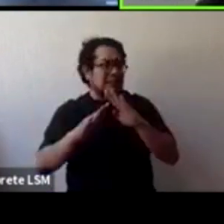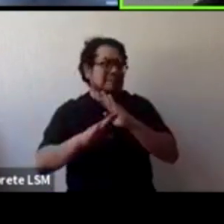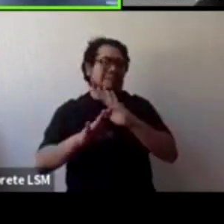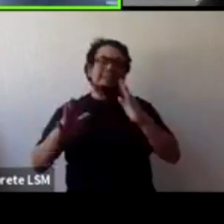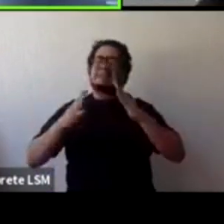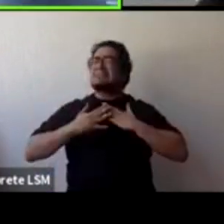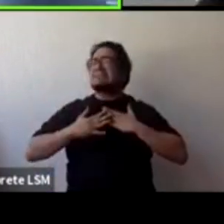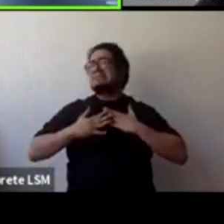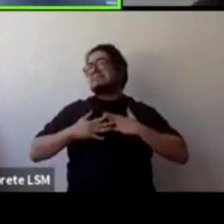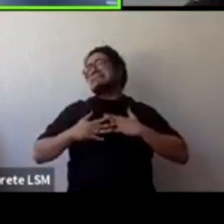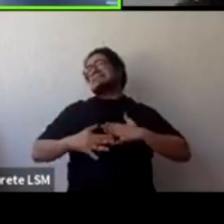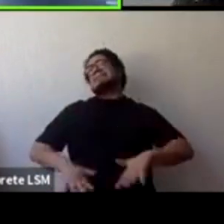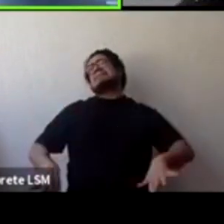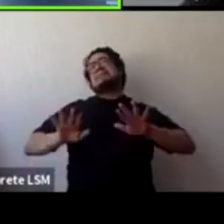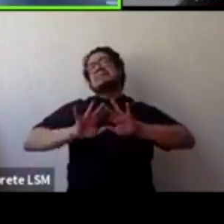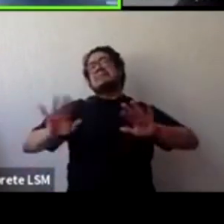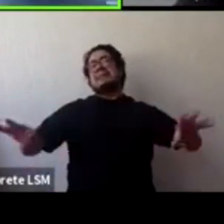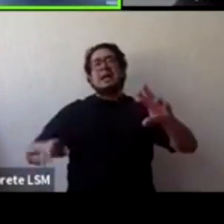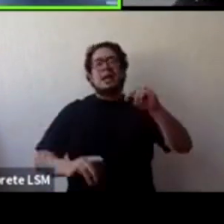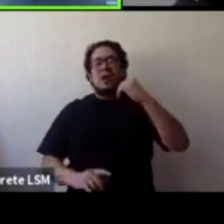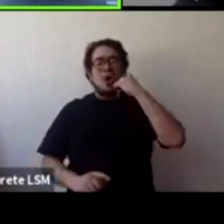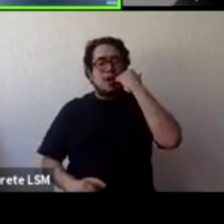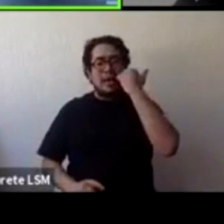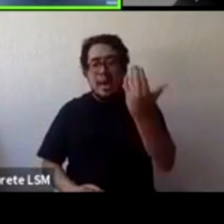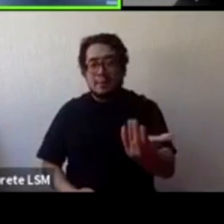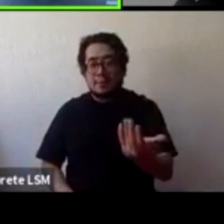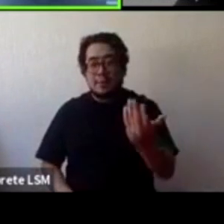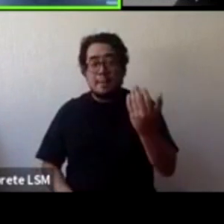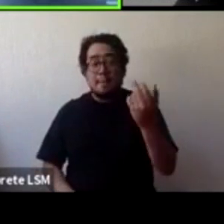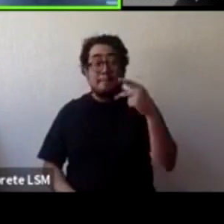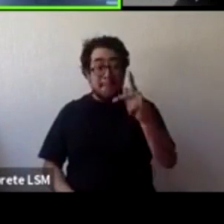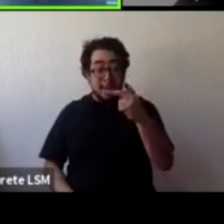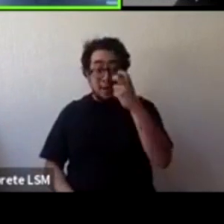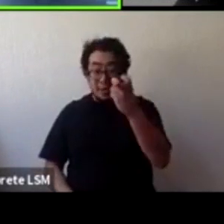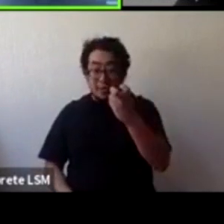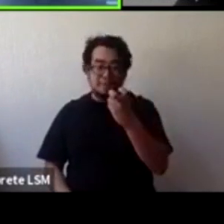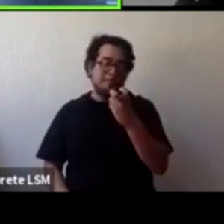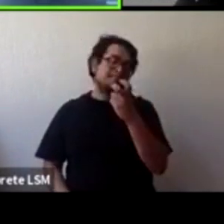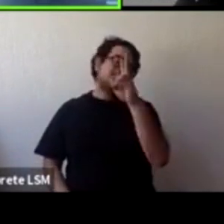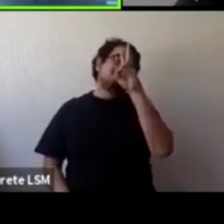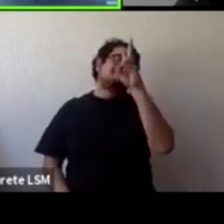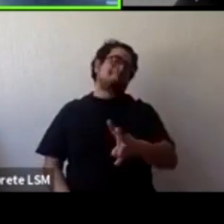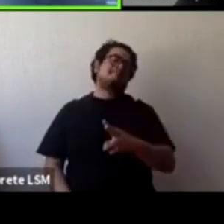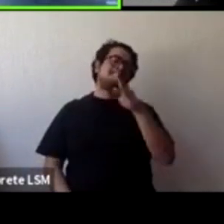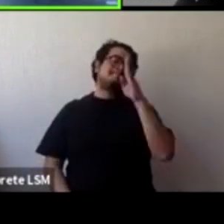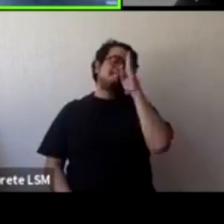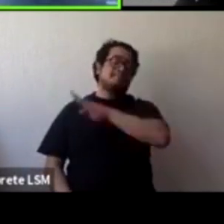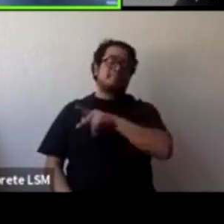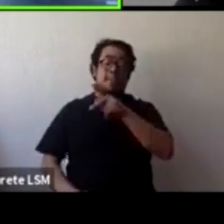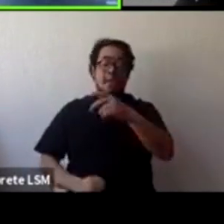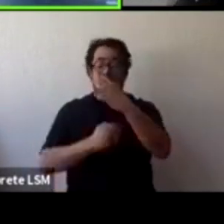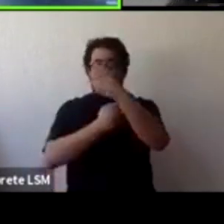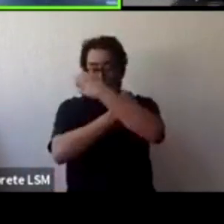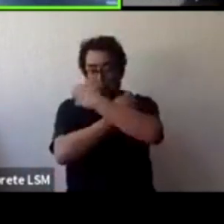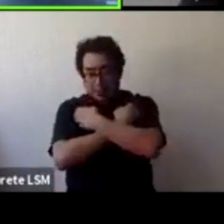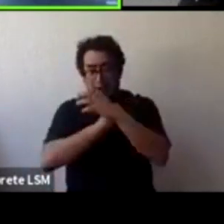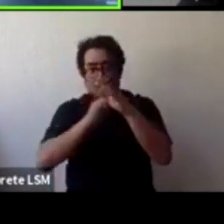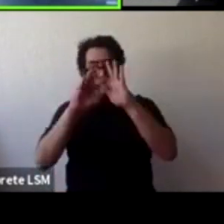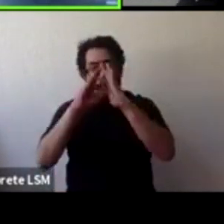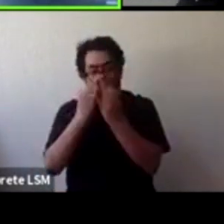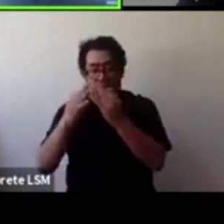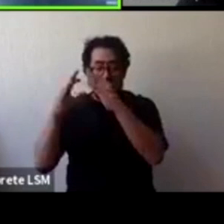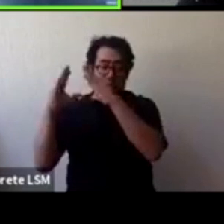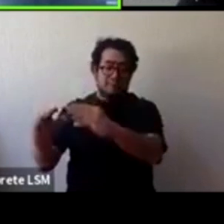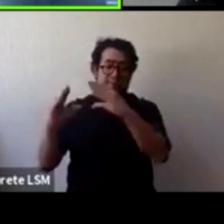cómo les fue ni qué aprendieron pero eso está mal los papás la educación de los hijos y la formación de los hijos es